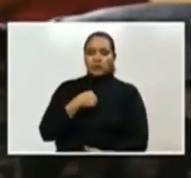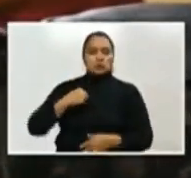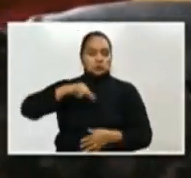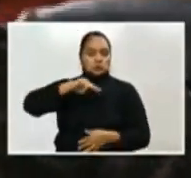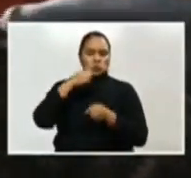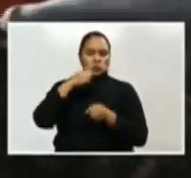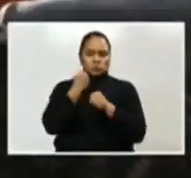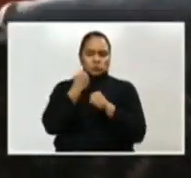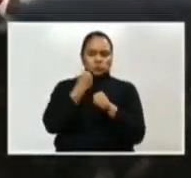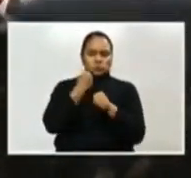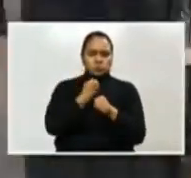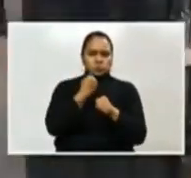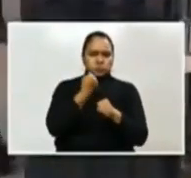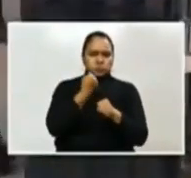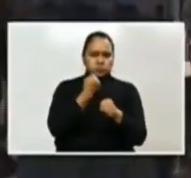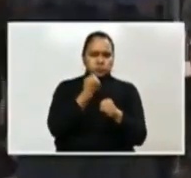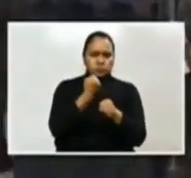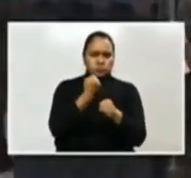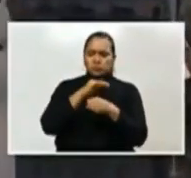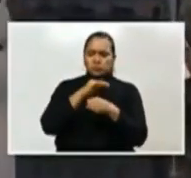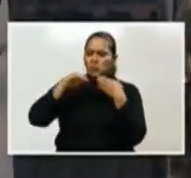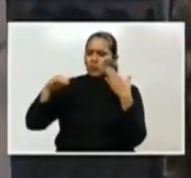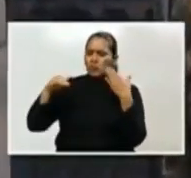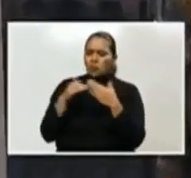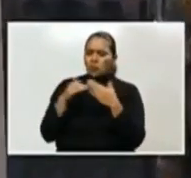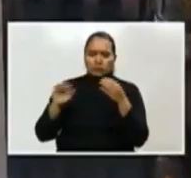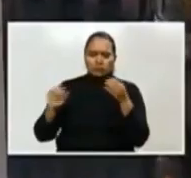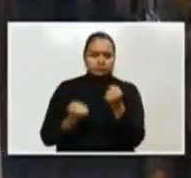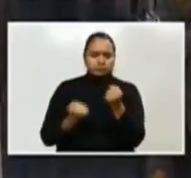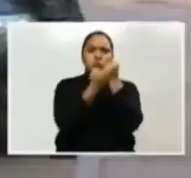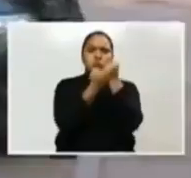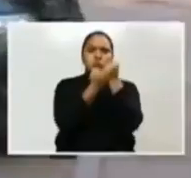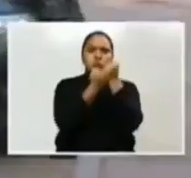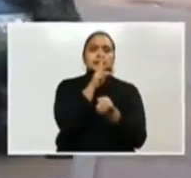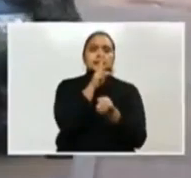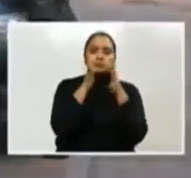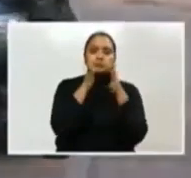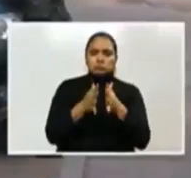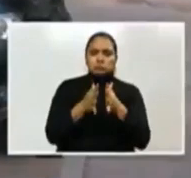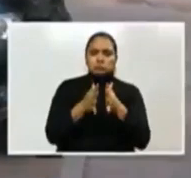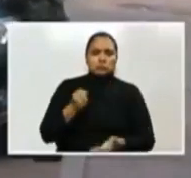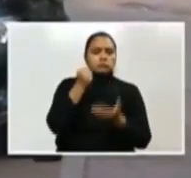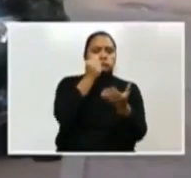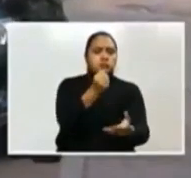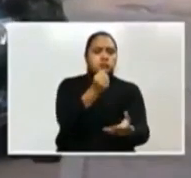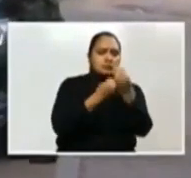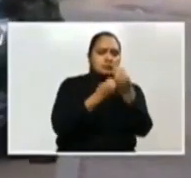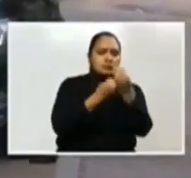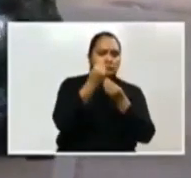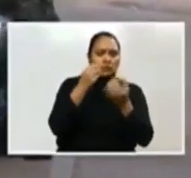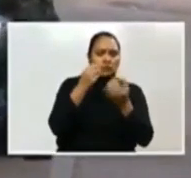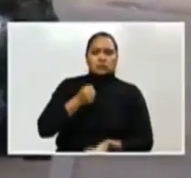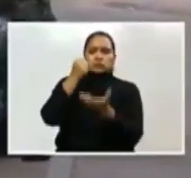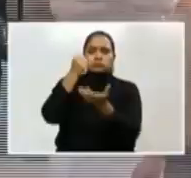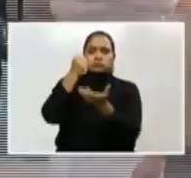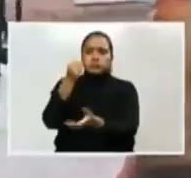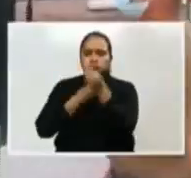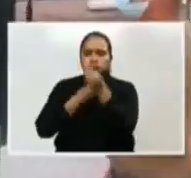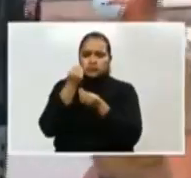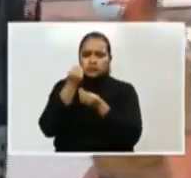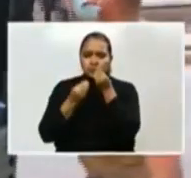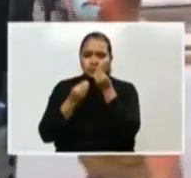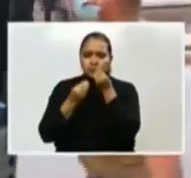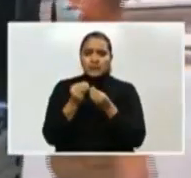realizando todas las tareas de apoyo al pueblo hondureño en la distribución, en la movilización